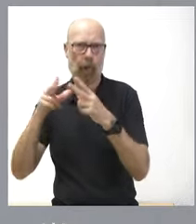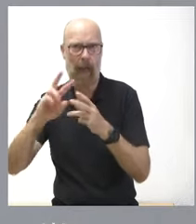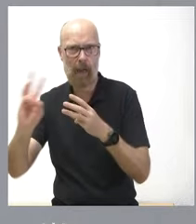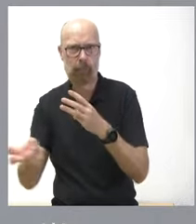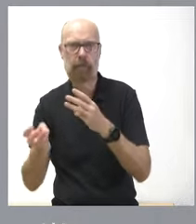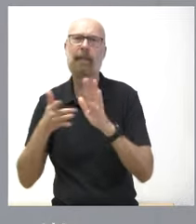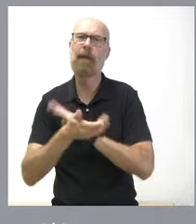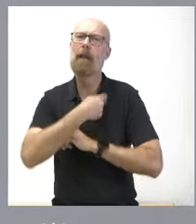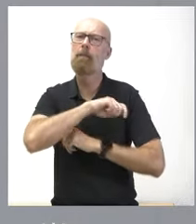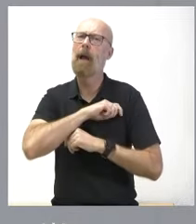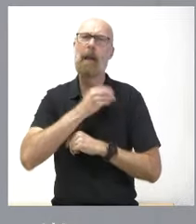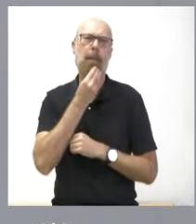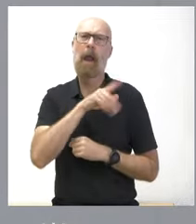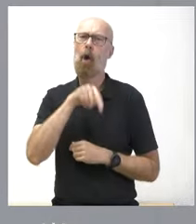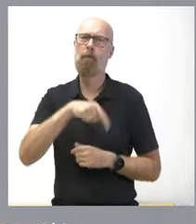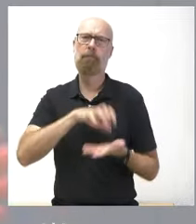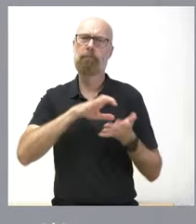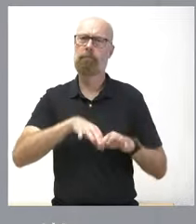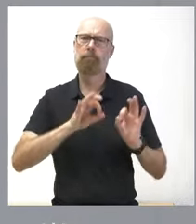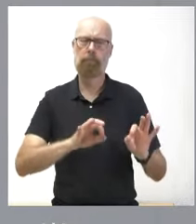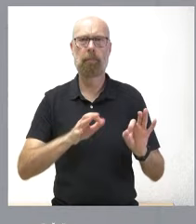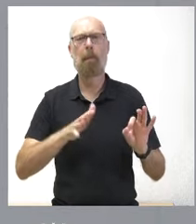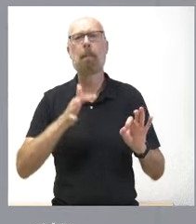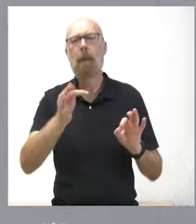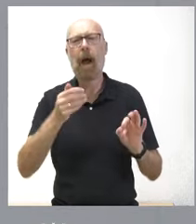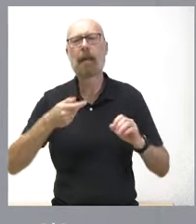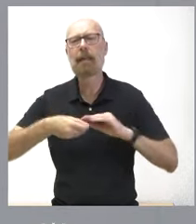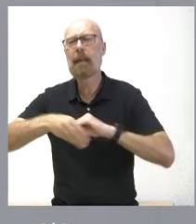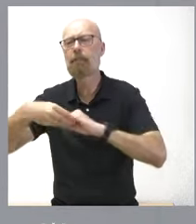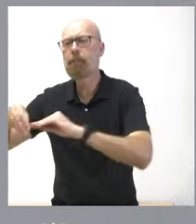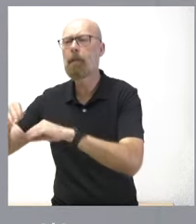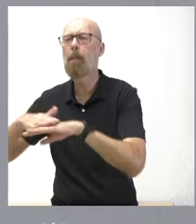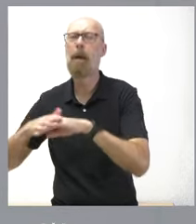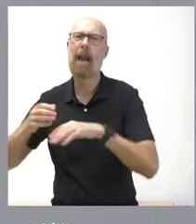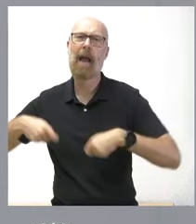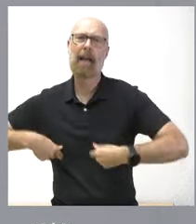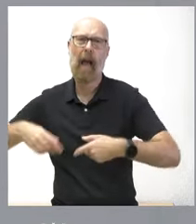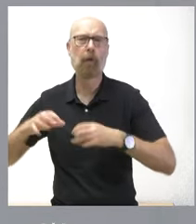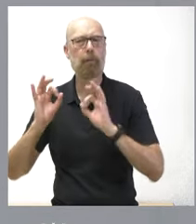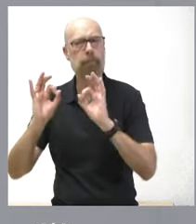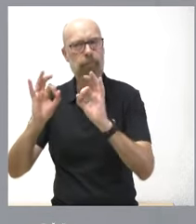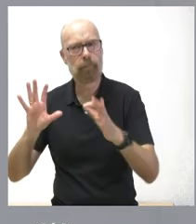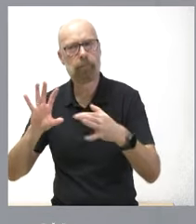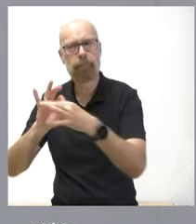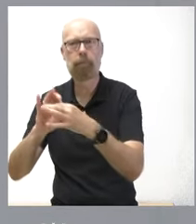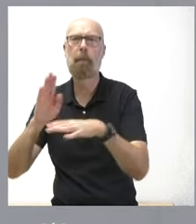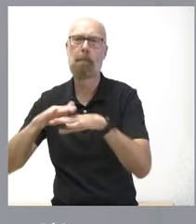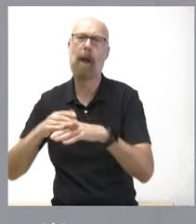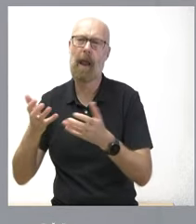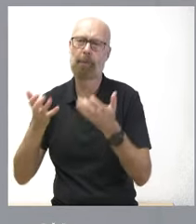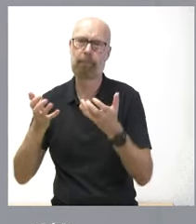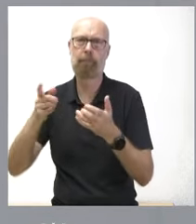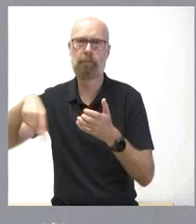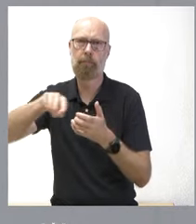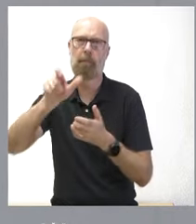pero también destinando aquí los recursos donde más importan. No los gastamos en otras materias del gasto ordinario, los gastamos precisamente en lo que más beneficia al conjunto